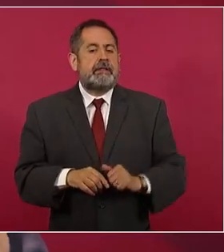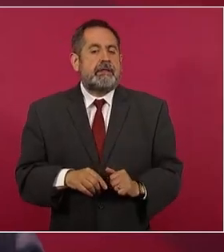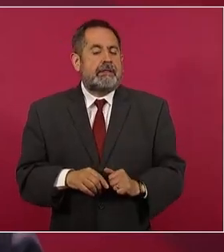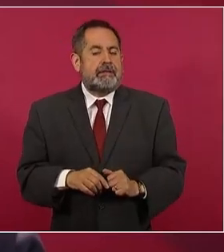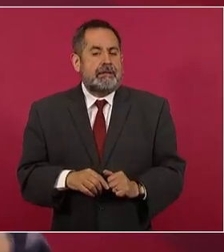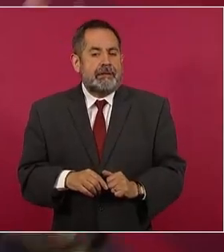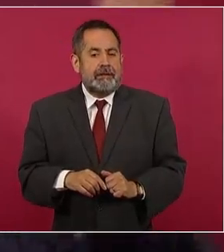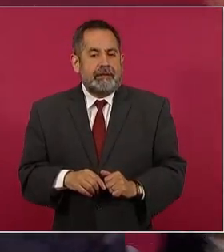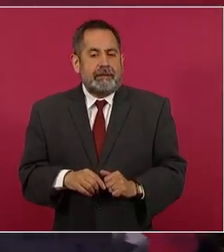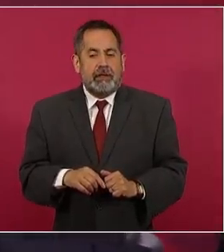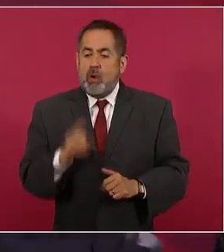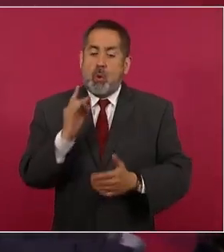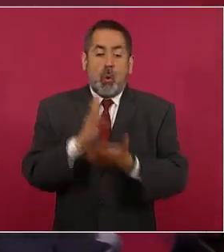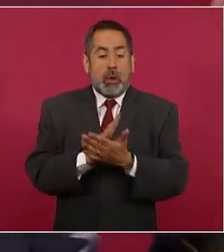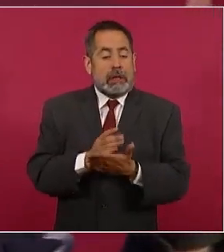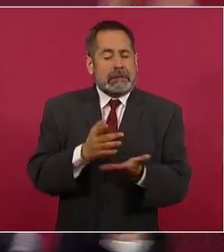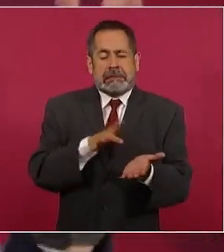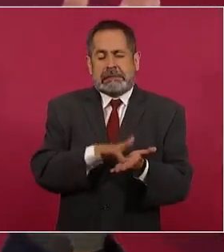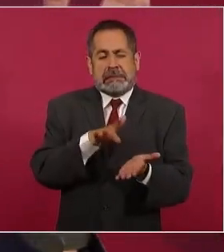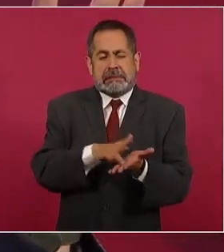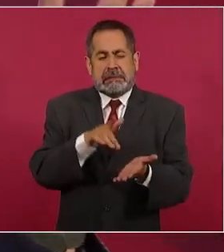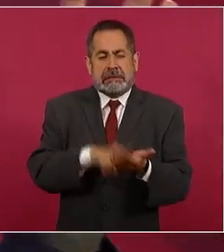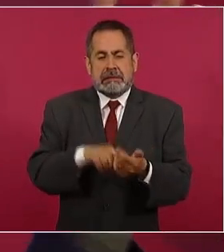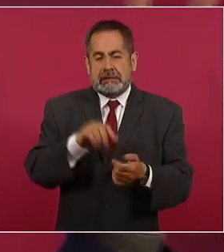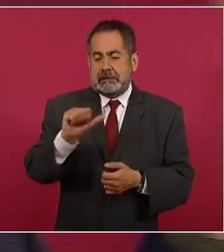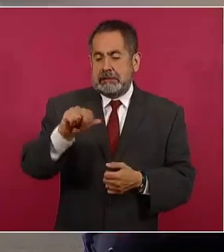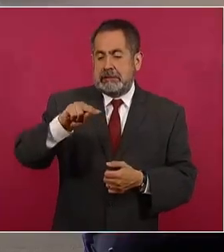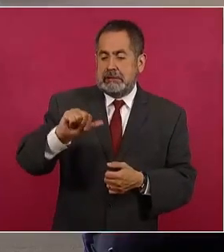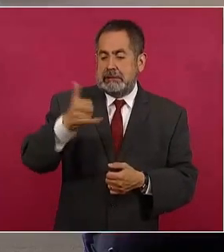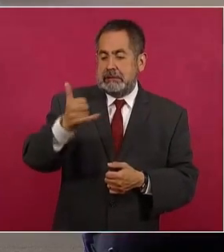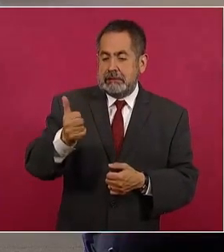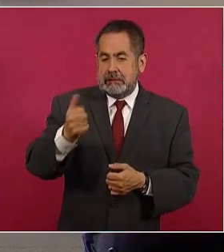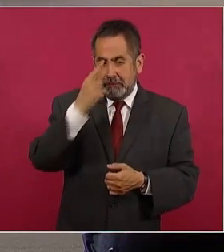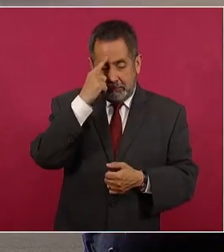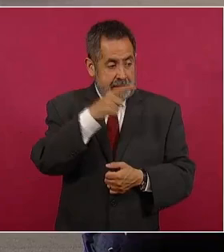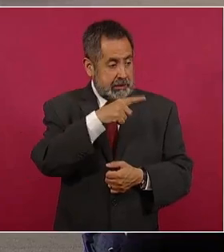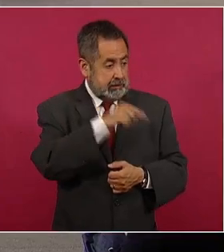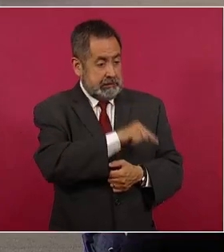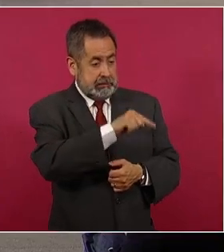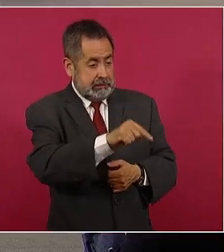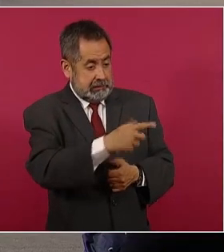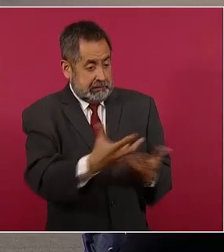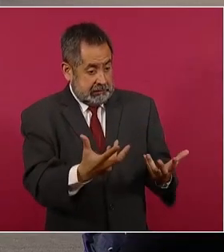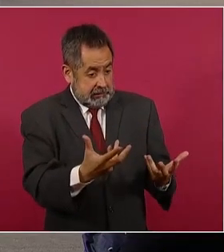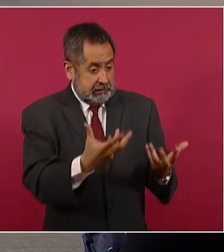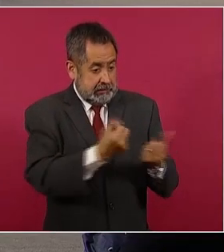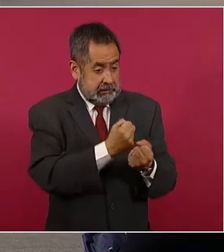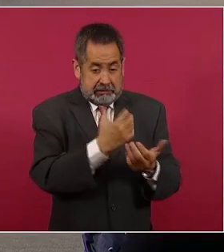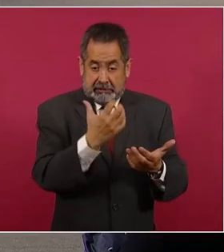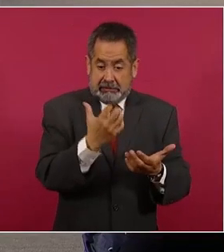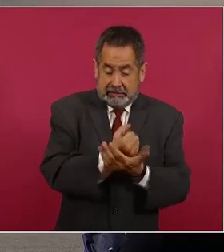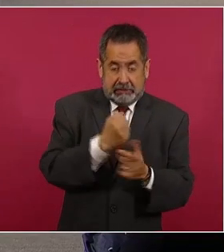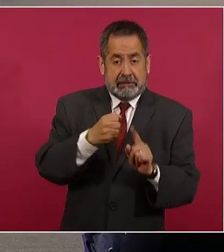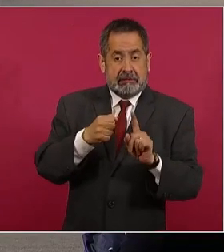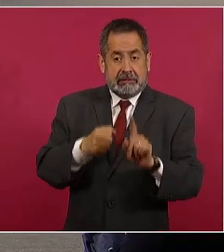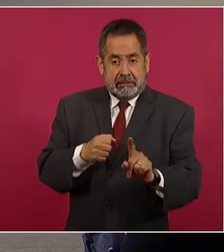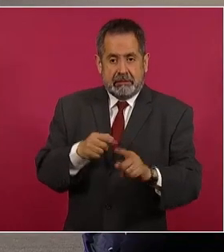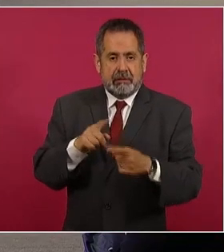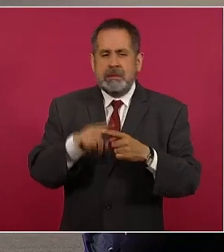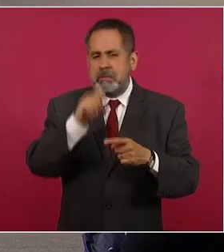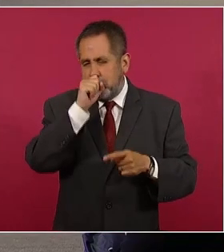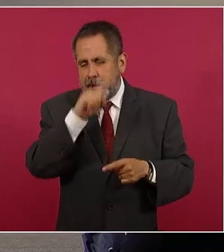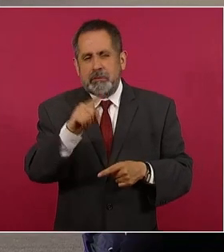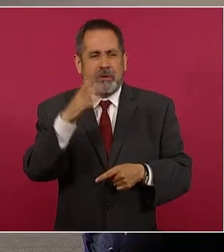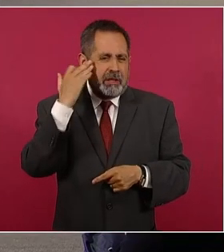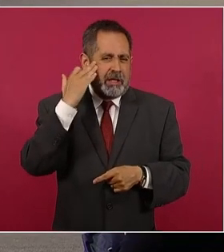fuera Anaya, para que si se juntaban todos, y en eso participaban Fox y